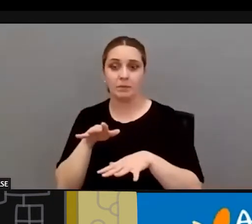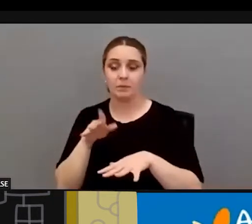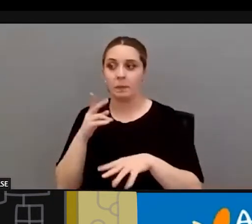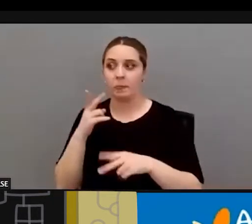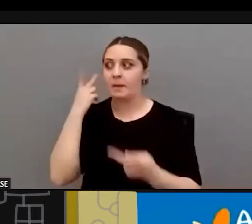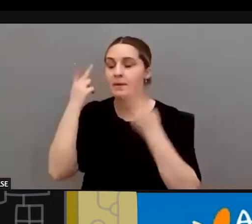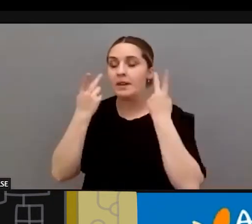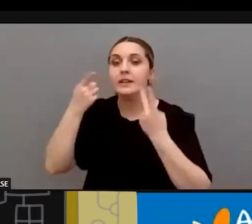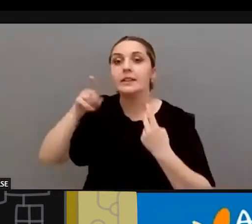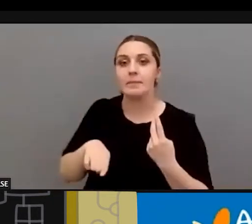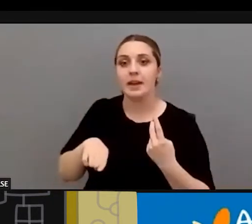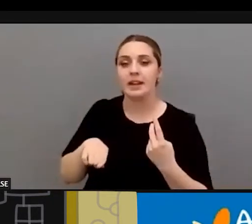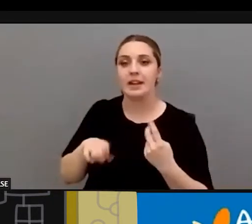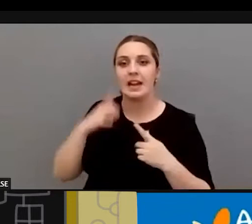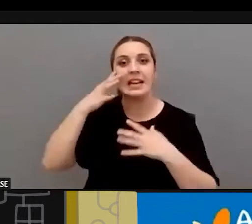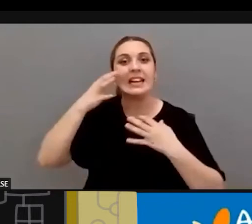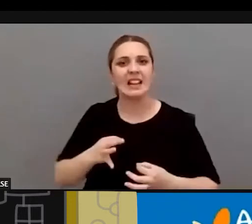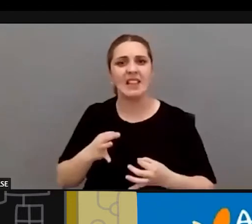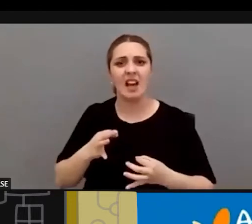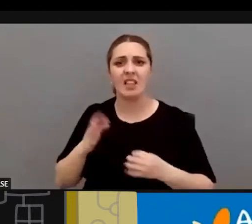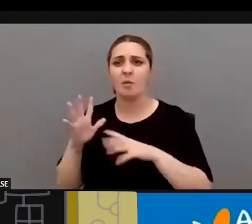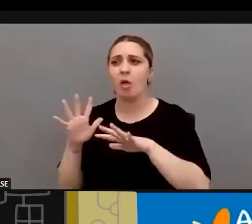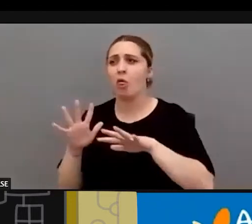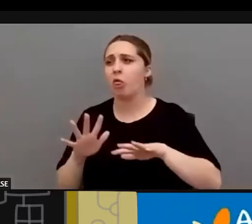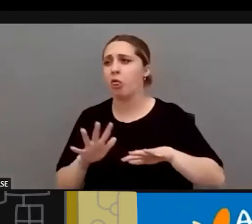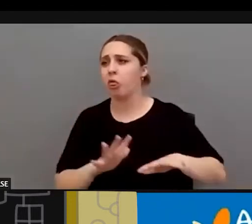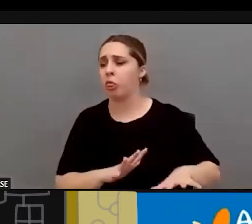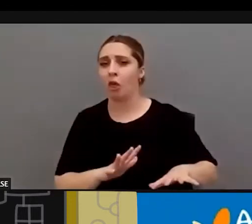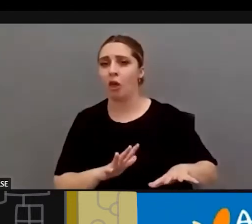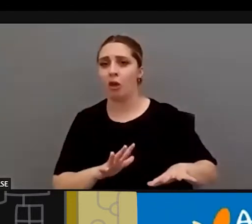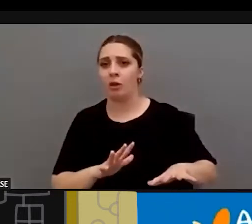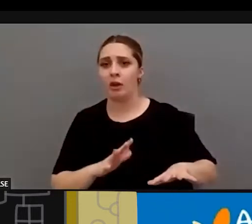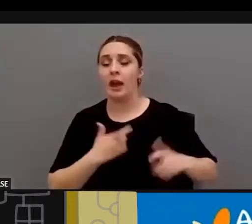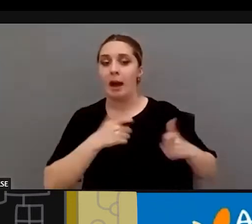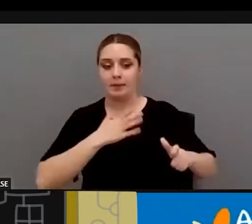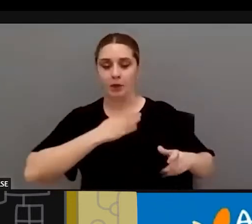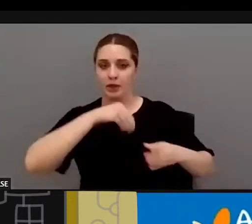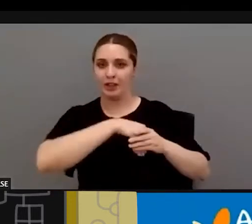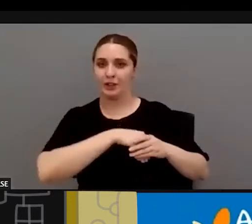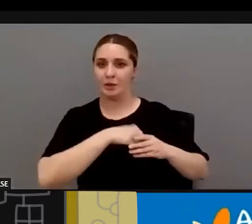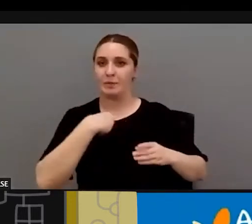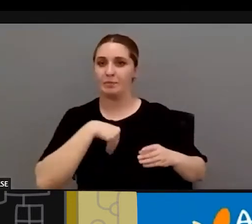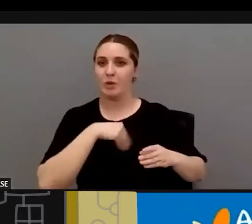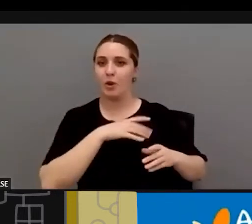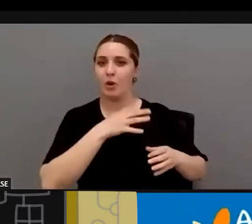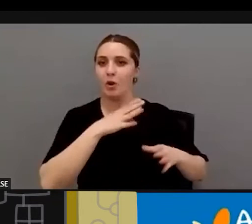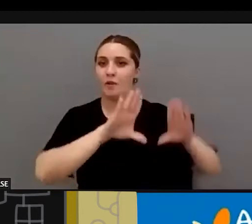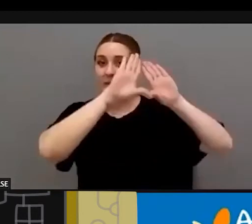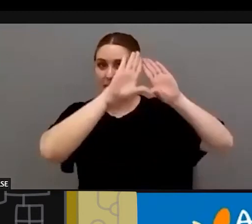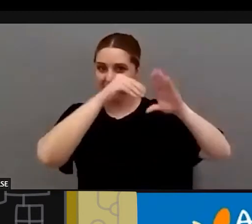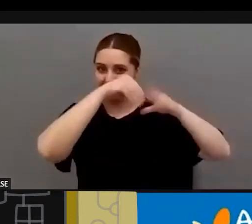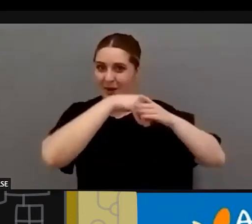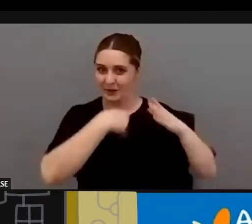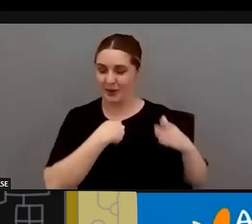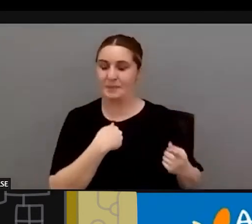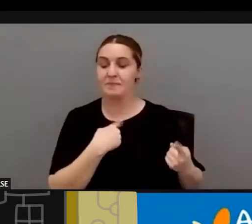también una realidad que había estado muy abandonada permitidmelo así del ámbito del que yo procedo que es el propio ámbito del feminismo y por lo